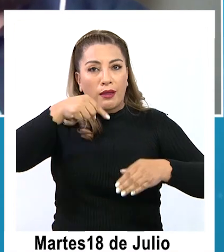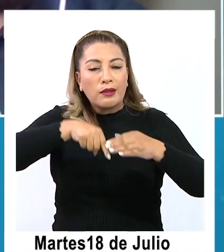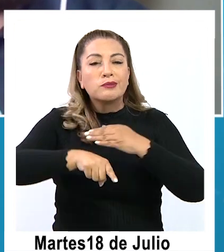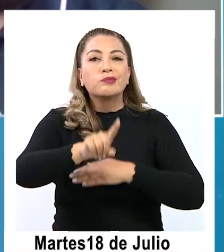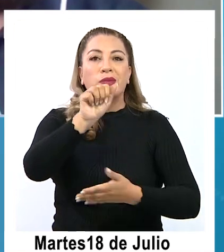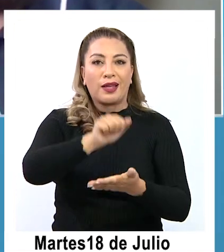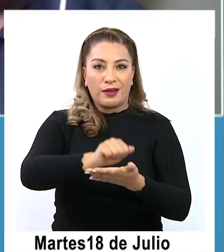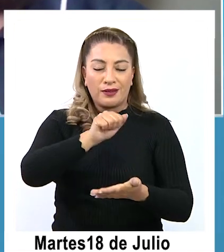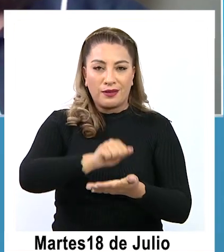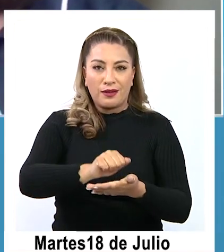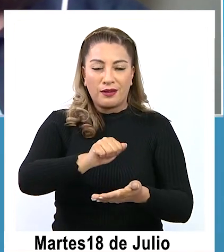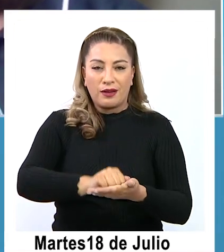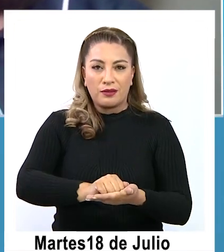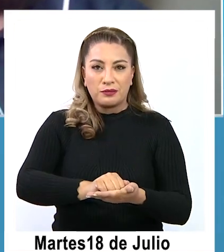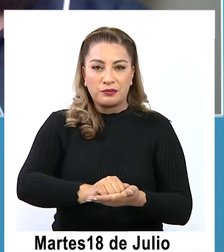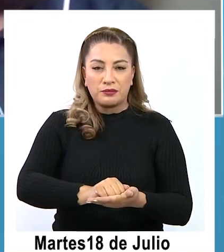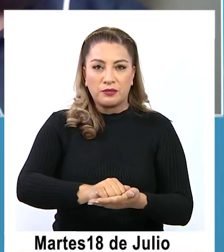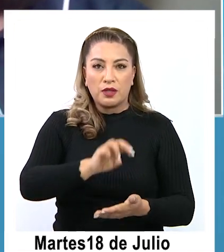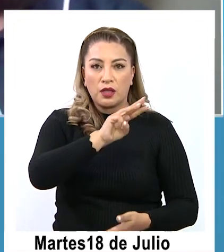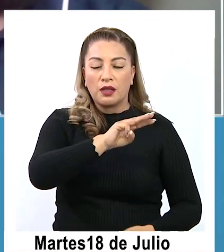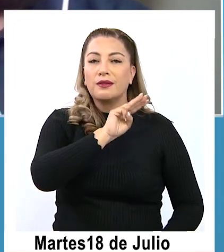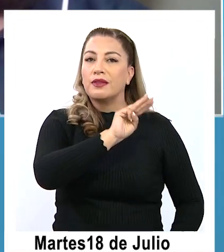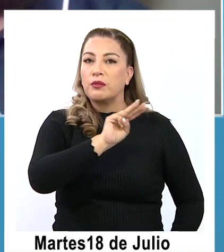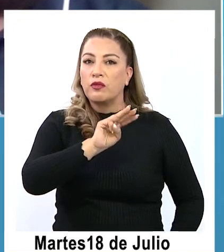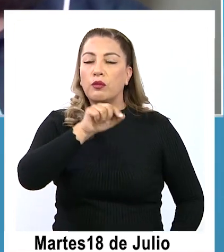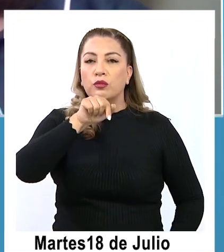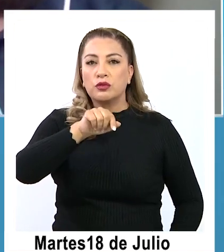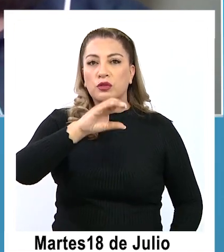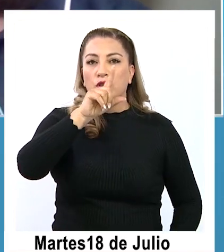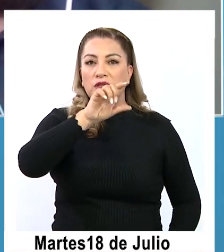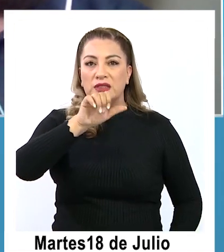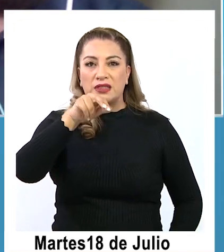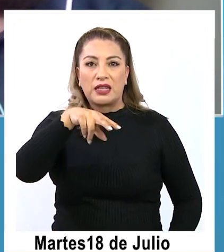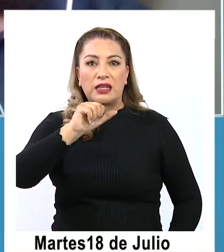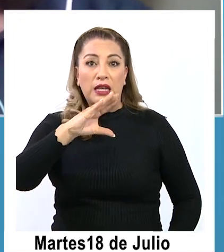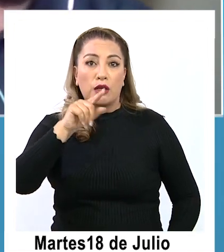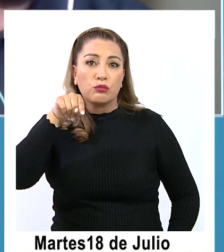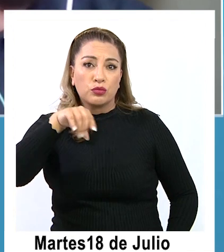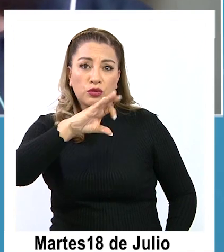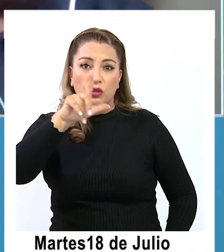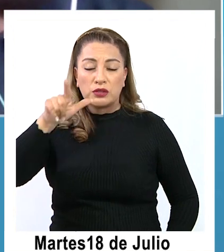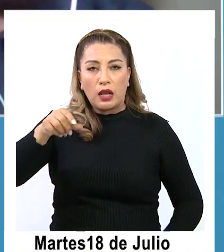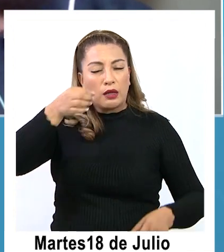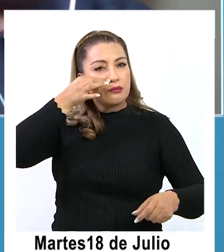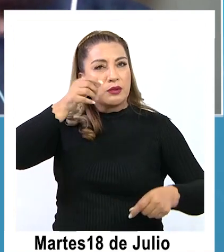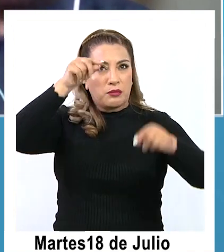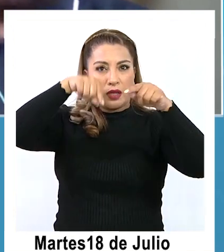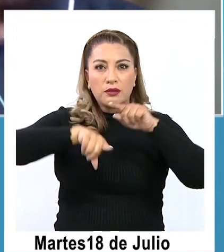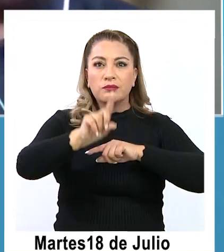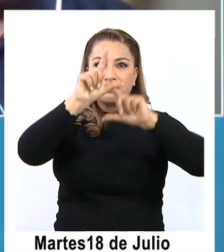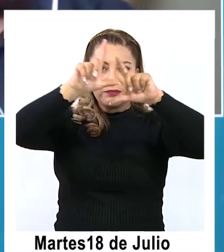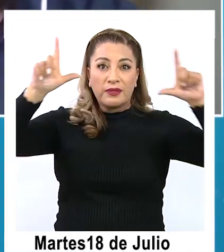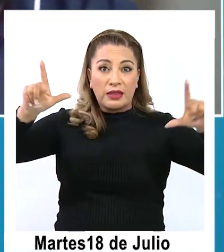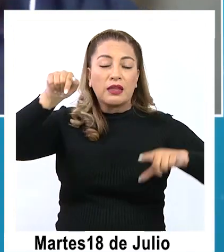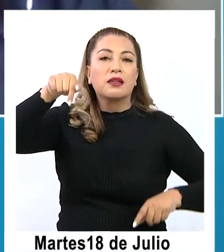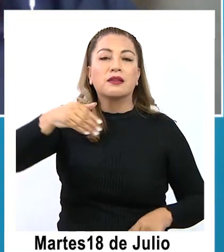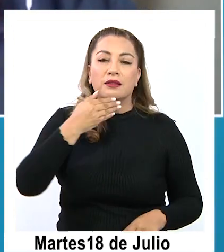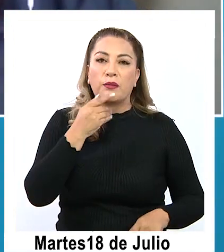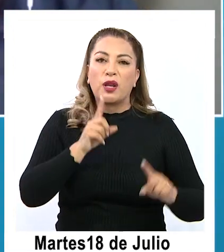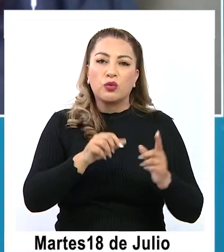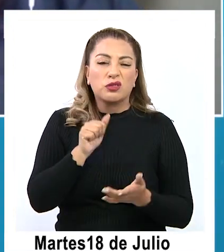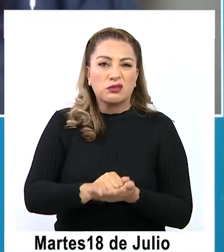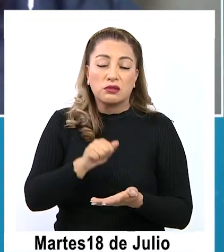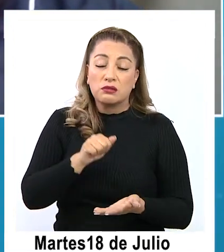los reclamos en la plataforma web www.cernac.cl, asimismo que puedan ingresar sus